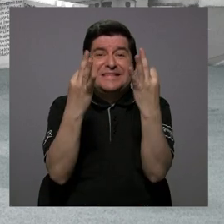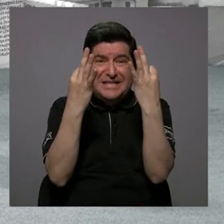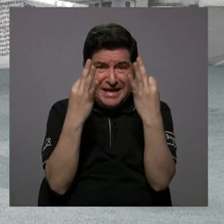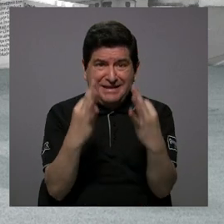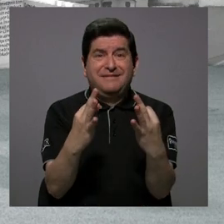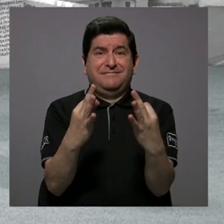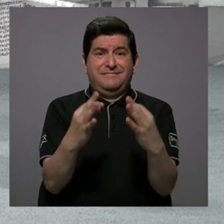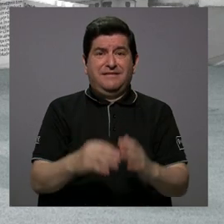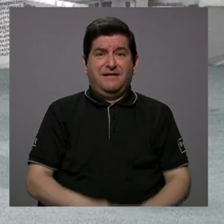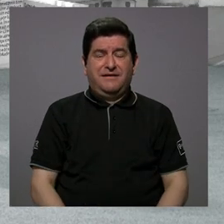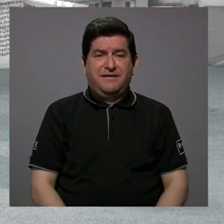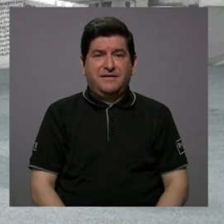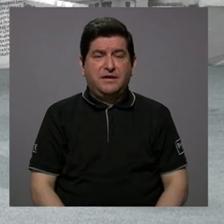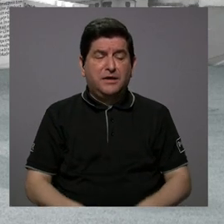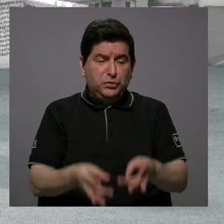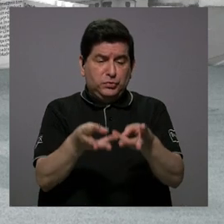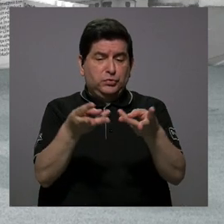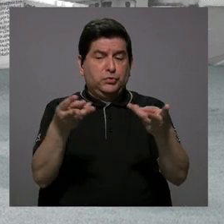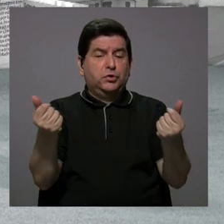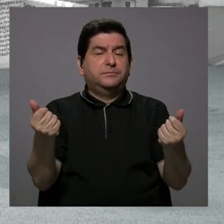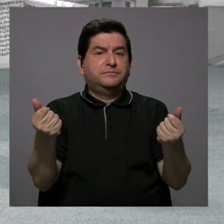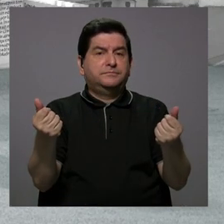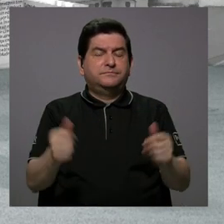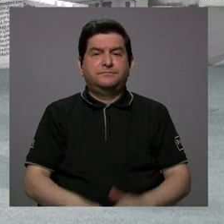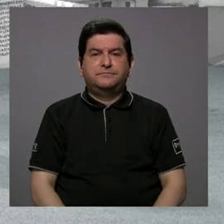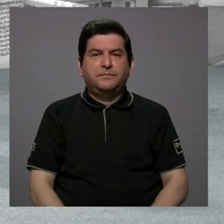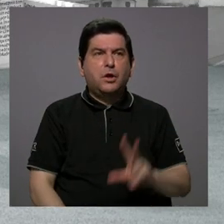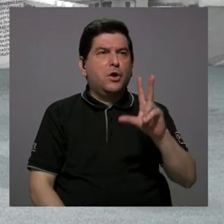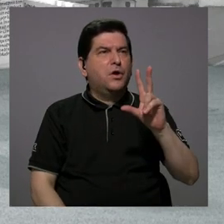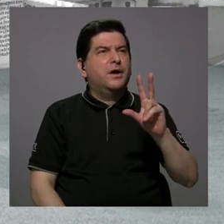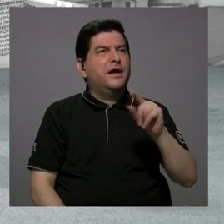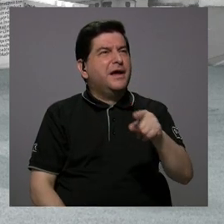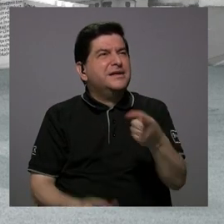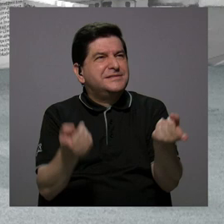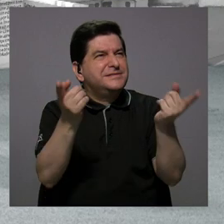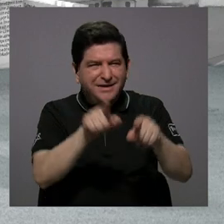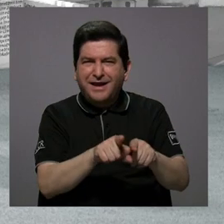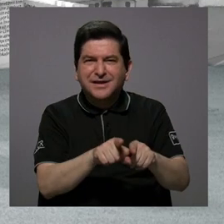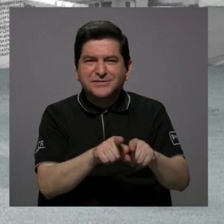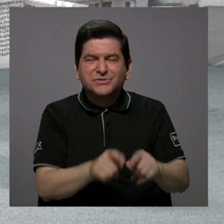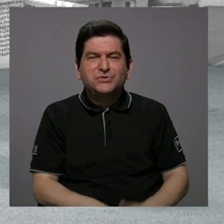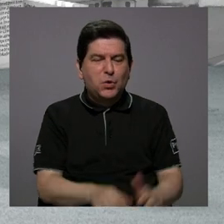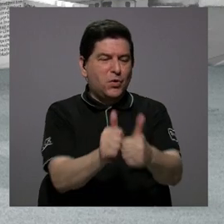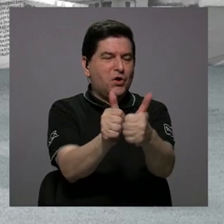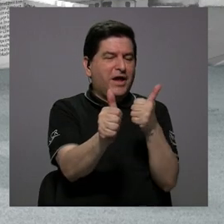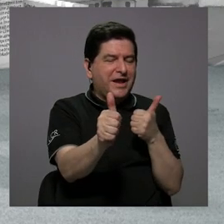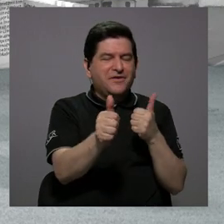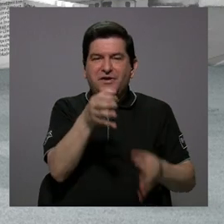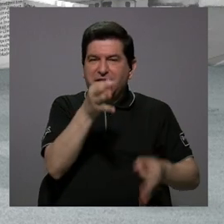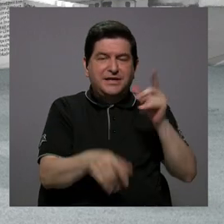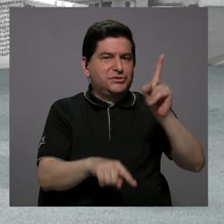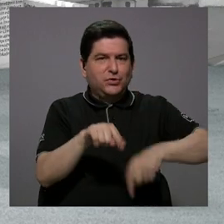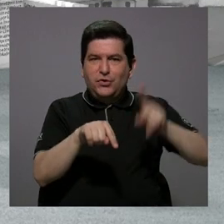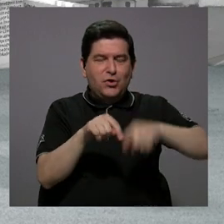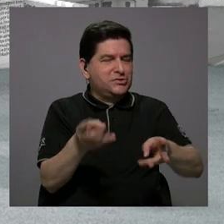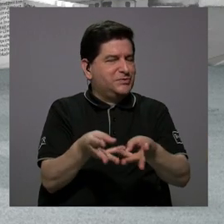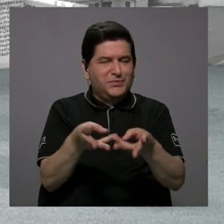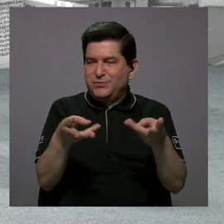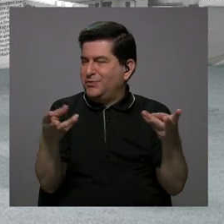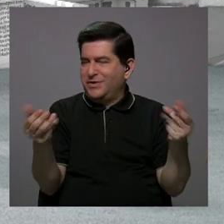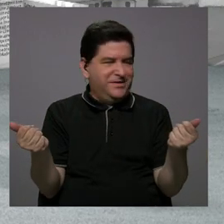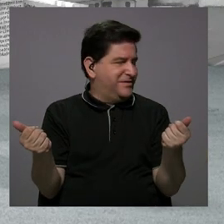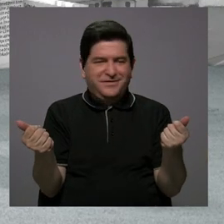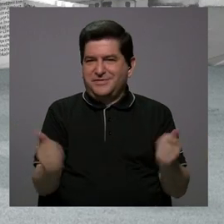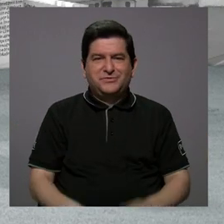solventar. O sea, no es un problema, es el rezago judicial no podemos resolverlo